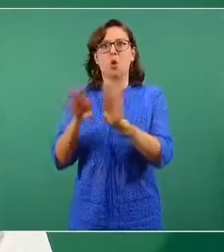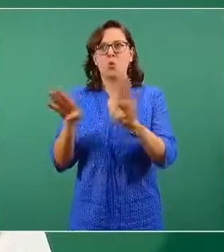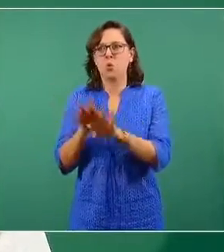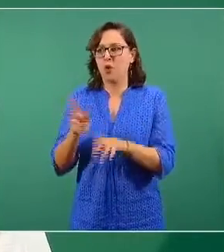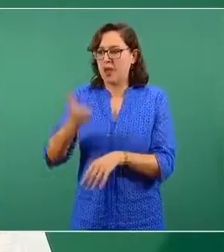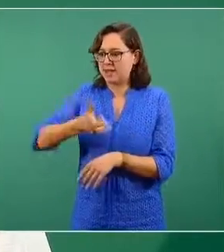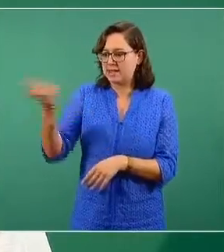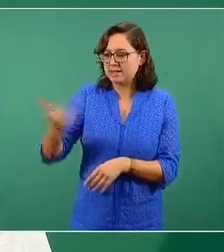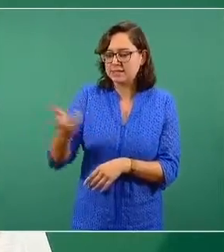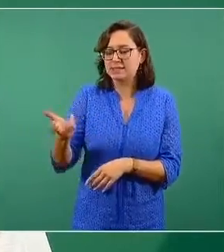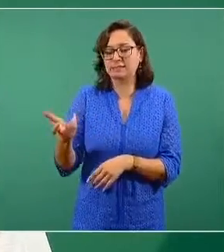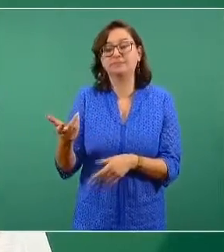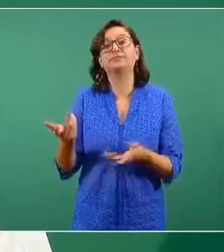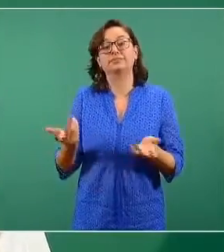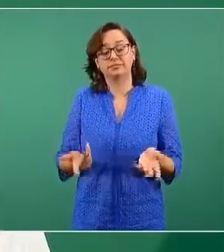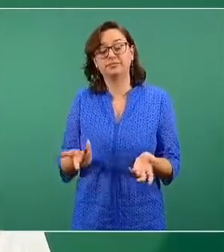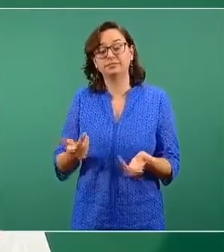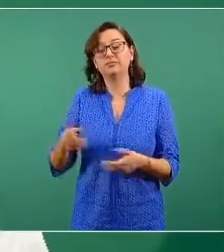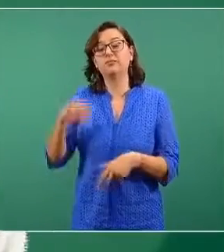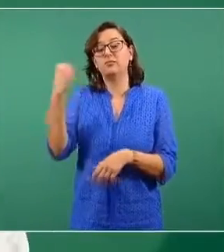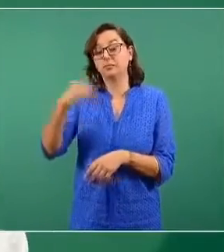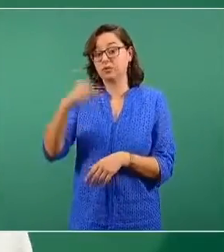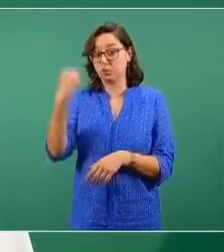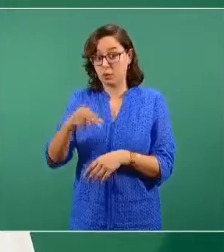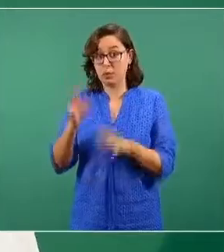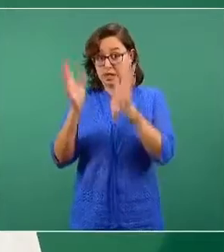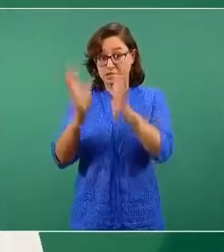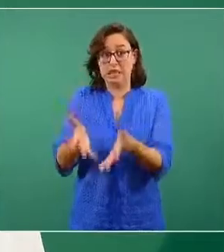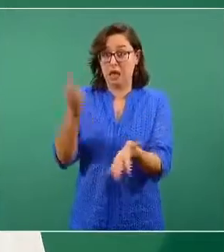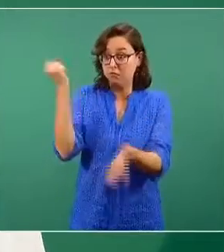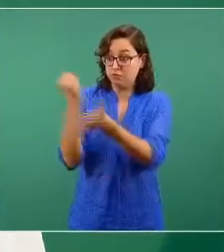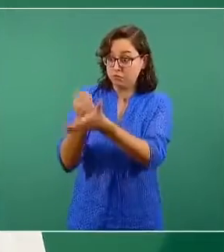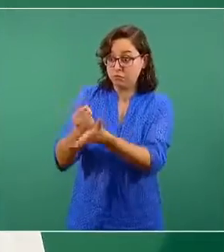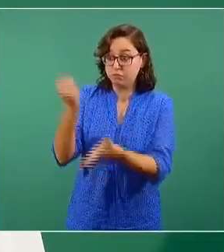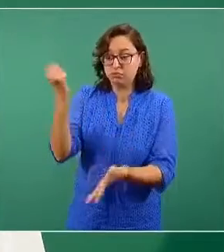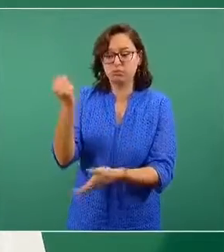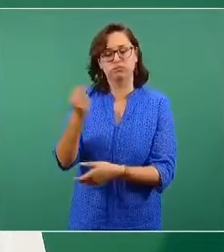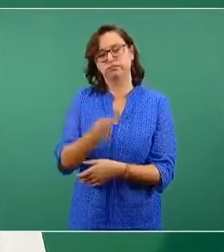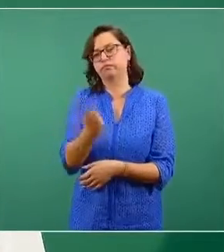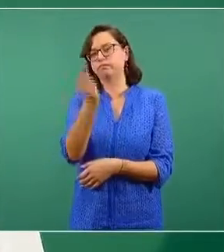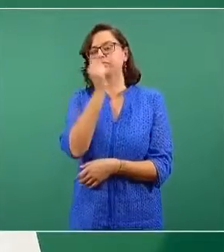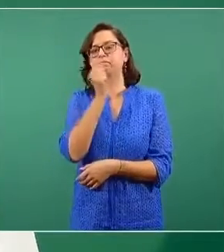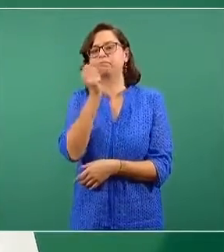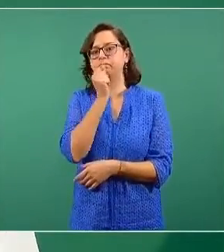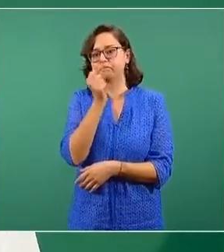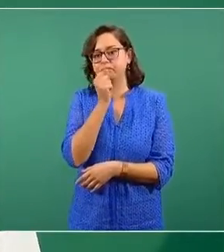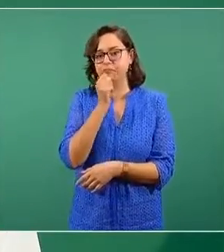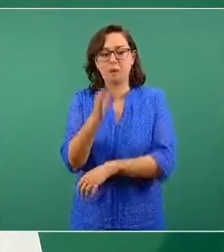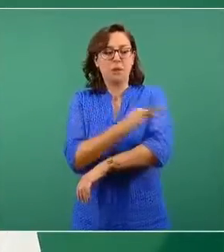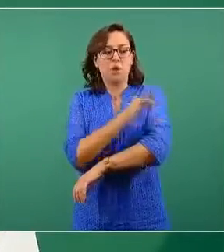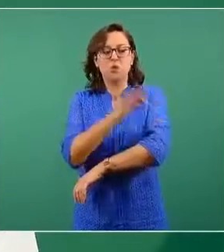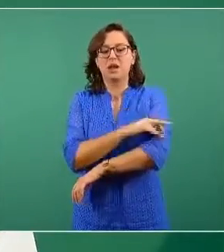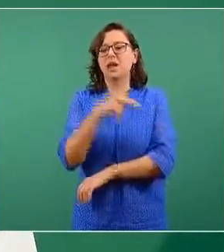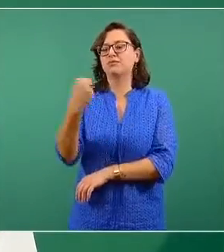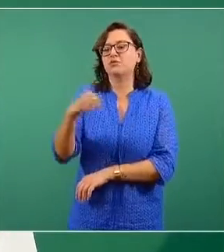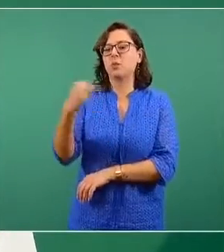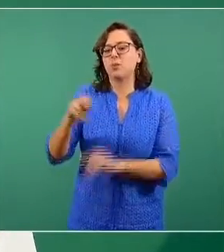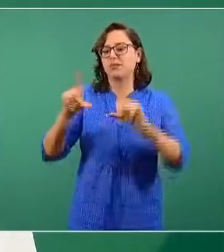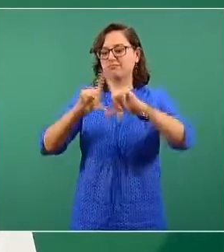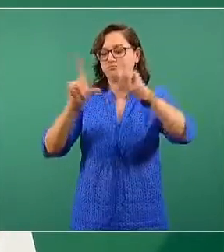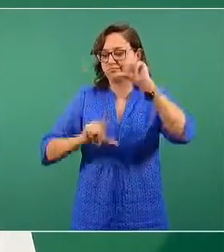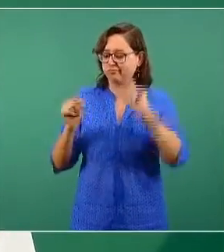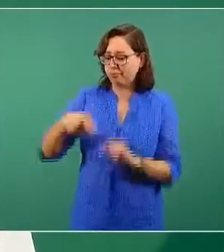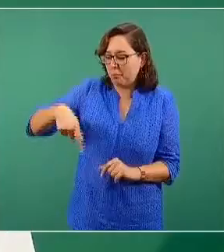El nombre se ha sugerido, no es un nombre ya registrado, que la vacuna podría llamarse patria, precisamente por el